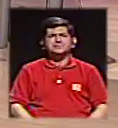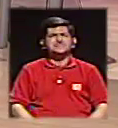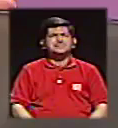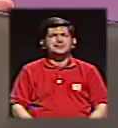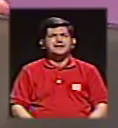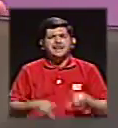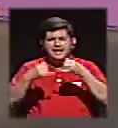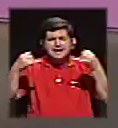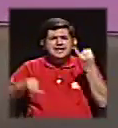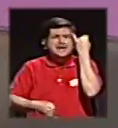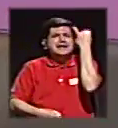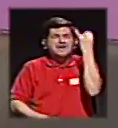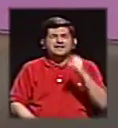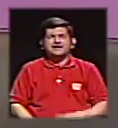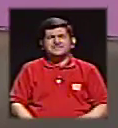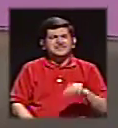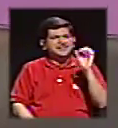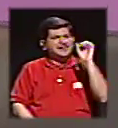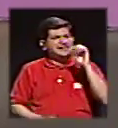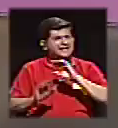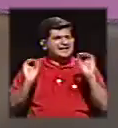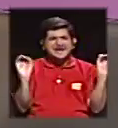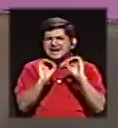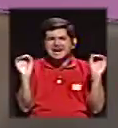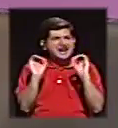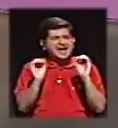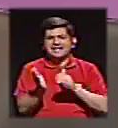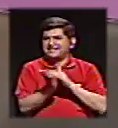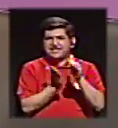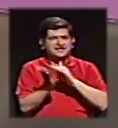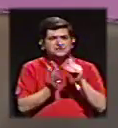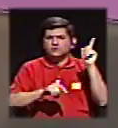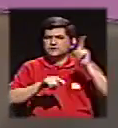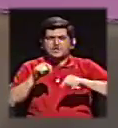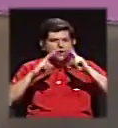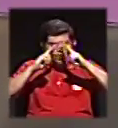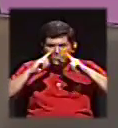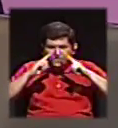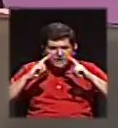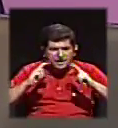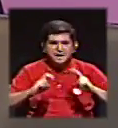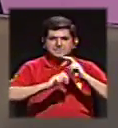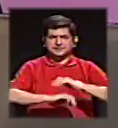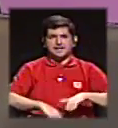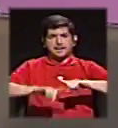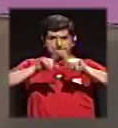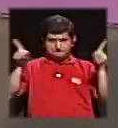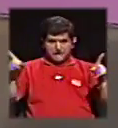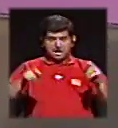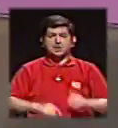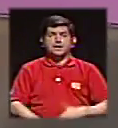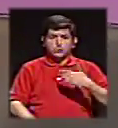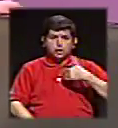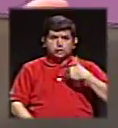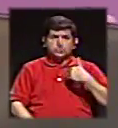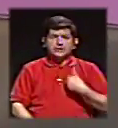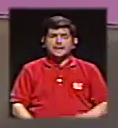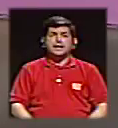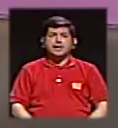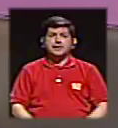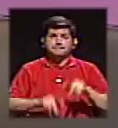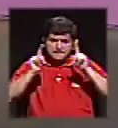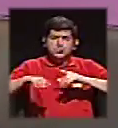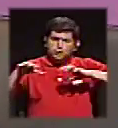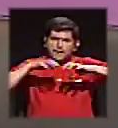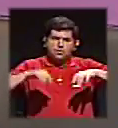tenemos que estar, ya ahora no hay excusa, nadie puede no estar checando su timeline, pero tenemos que mover los huesitos